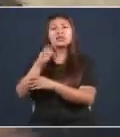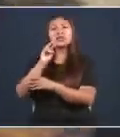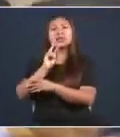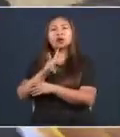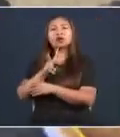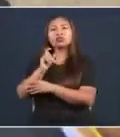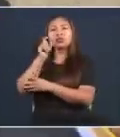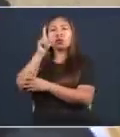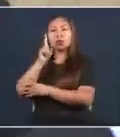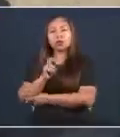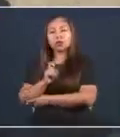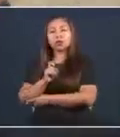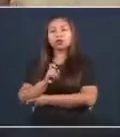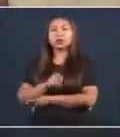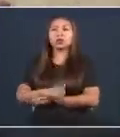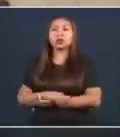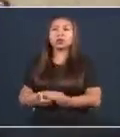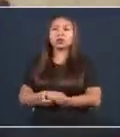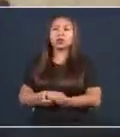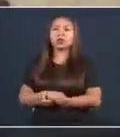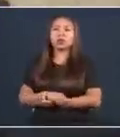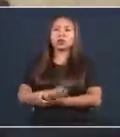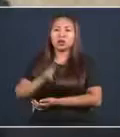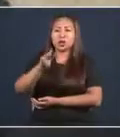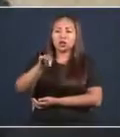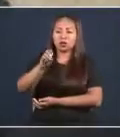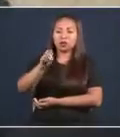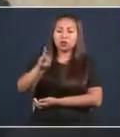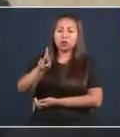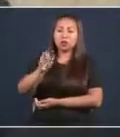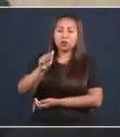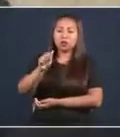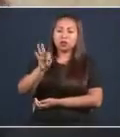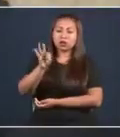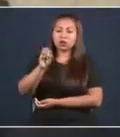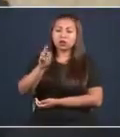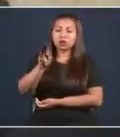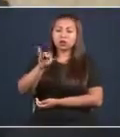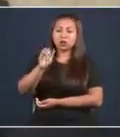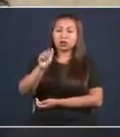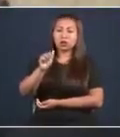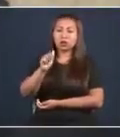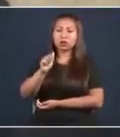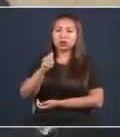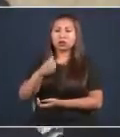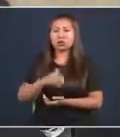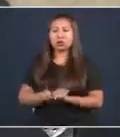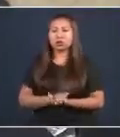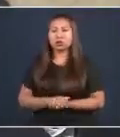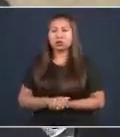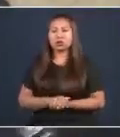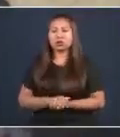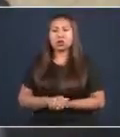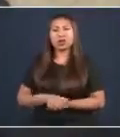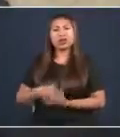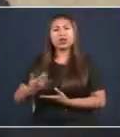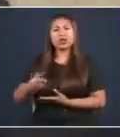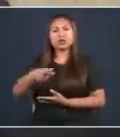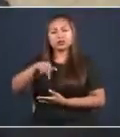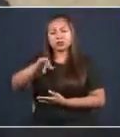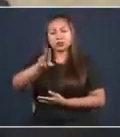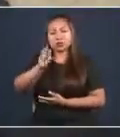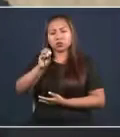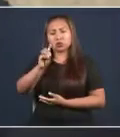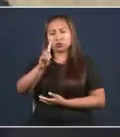de la moratoria de los productos de consumo. ¿Qué son productos de consumo en los